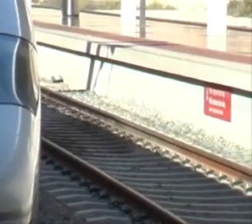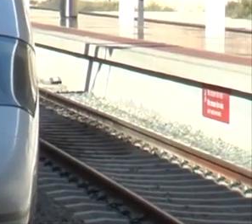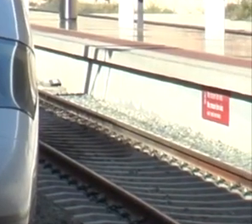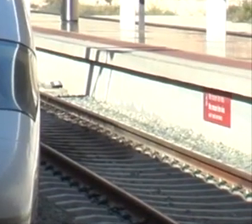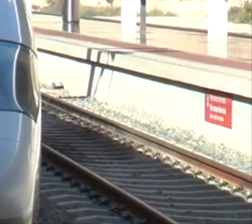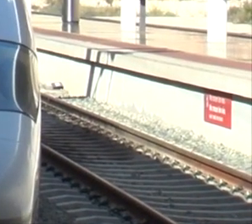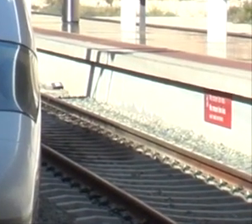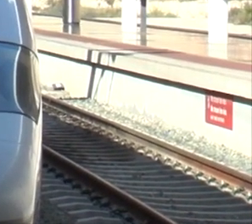de la propia provincia.